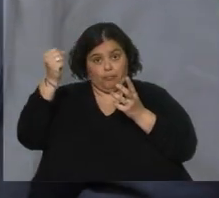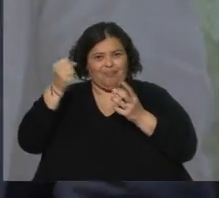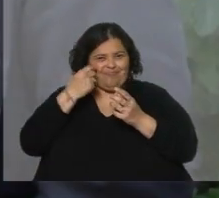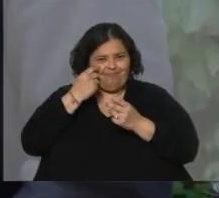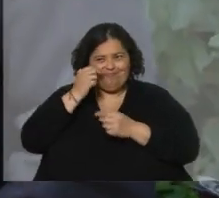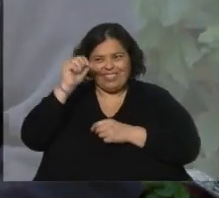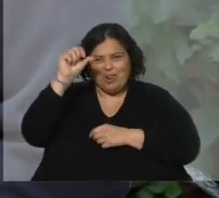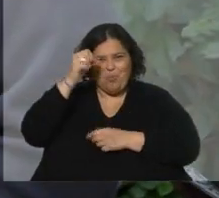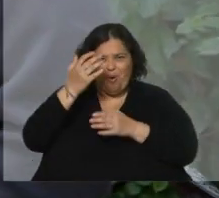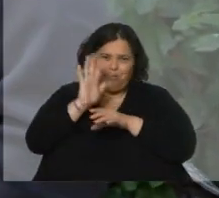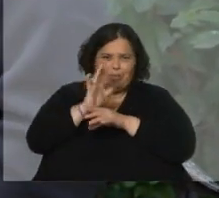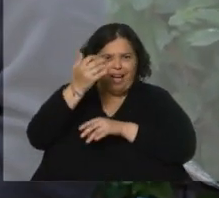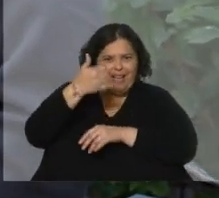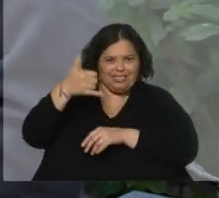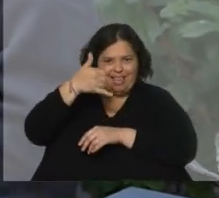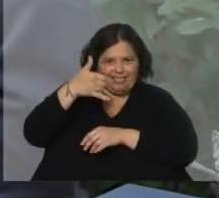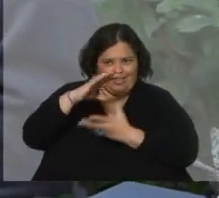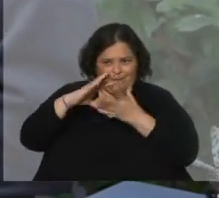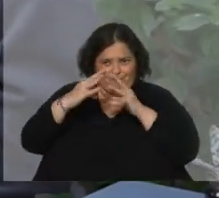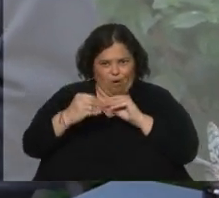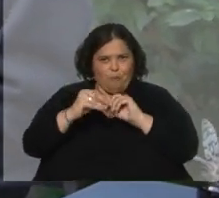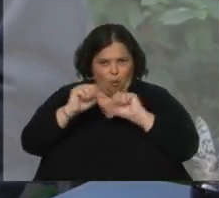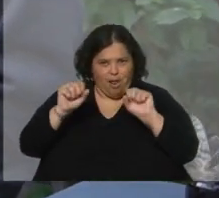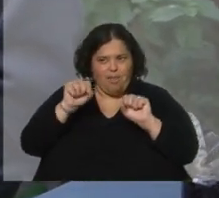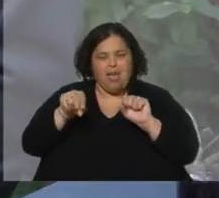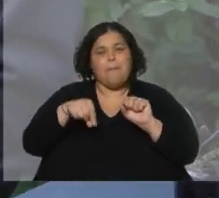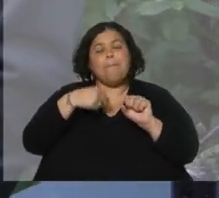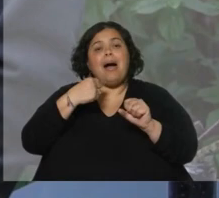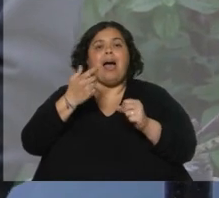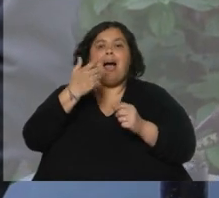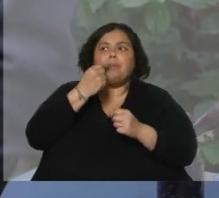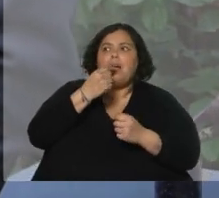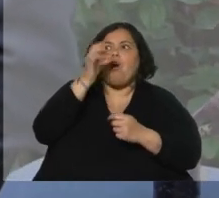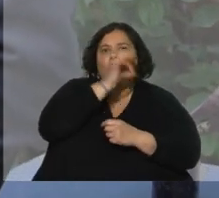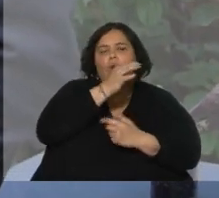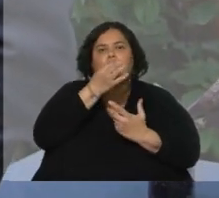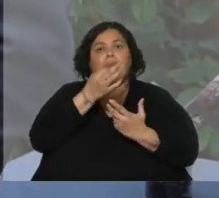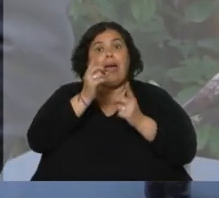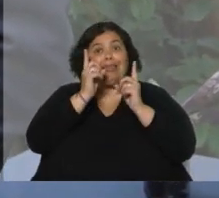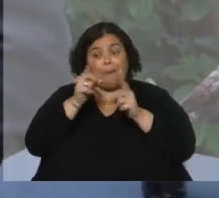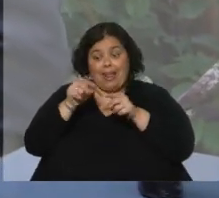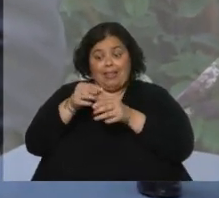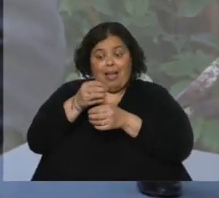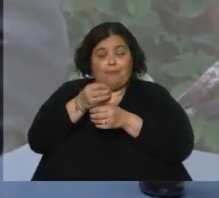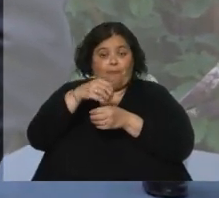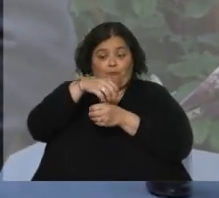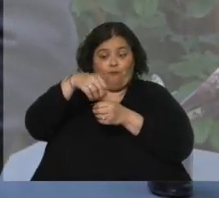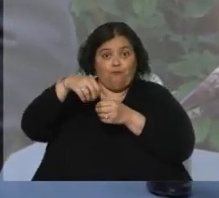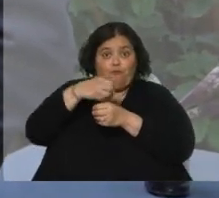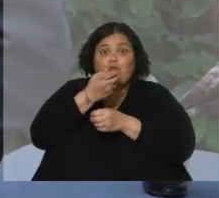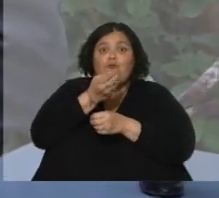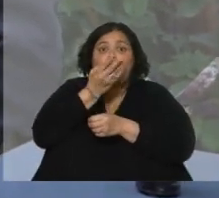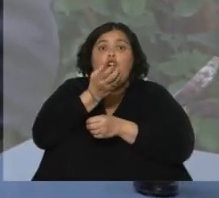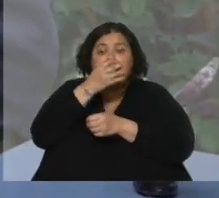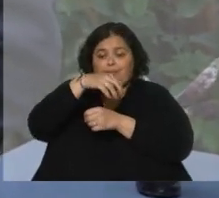es posible conseguir esos extractos, remitiéndome a las flores, las flores se fuman, se consumen, se